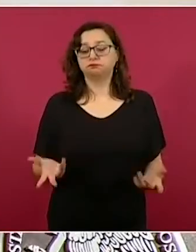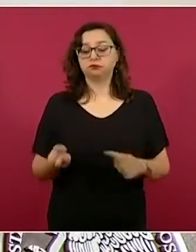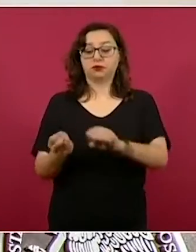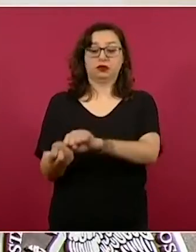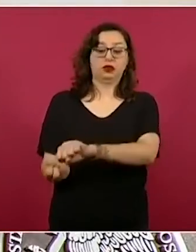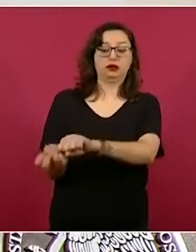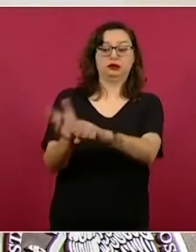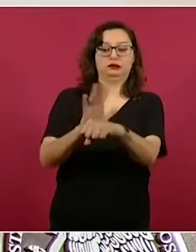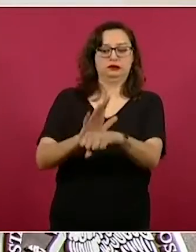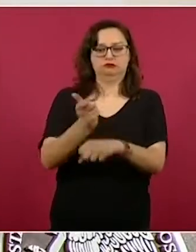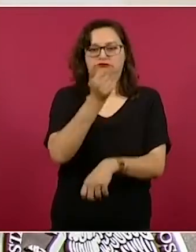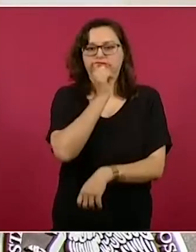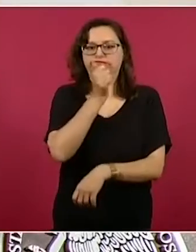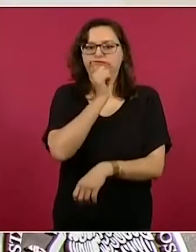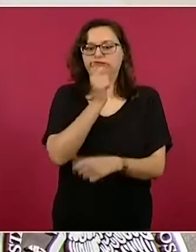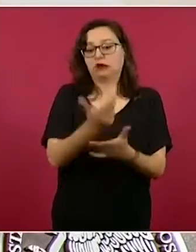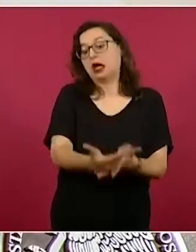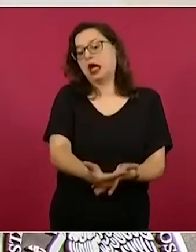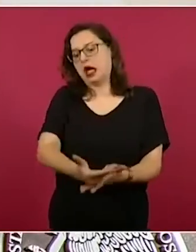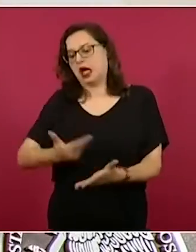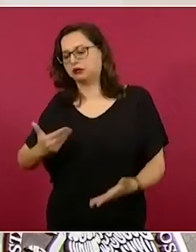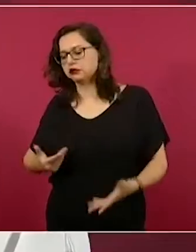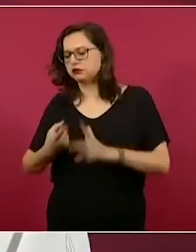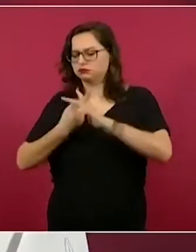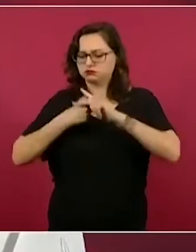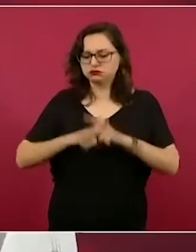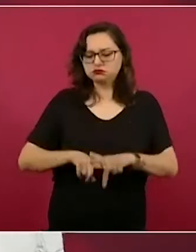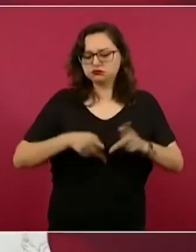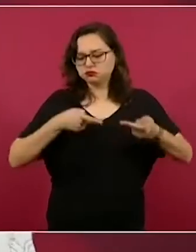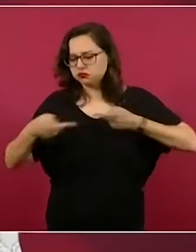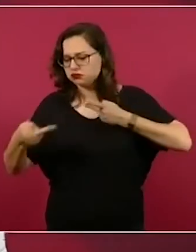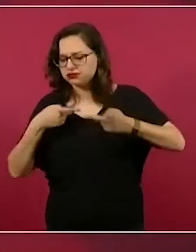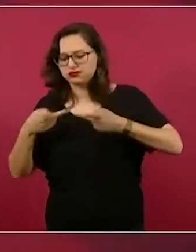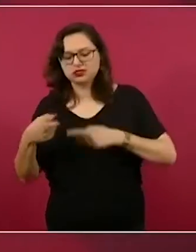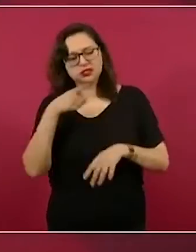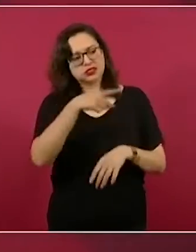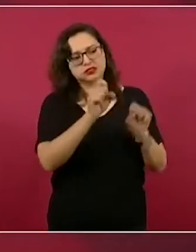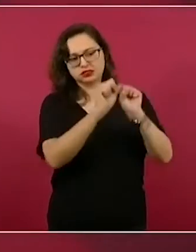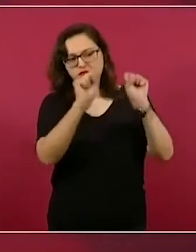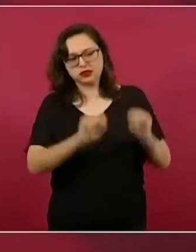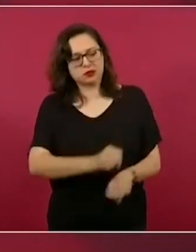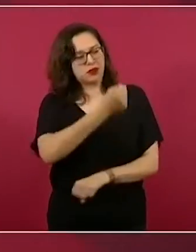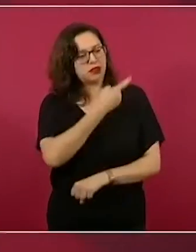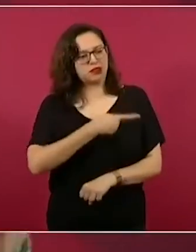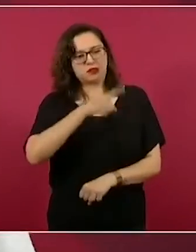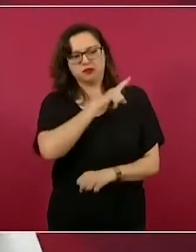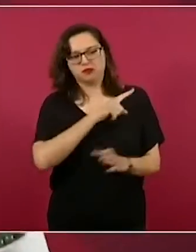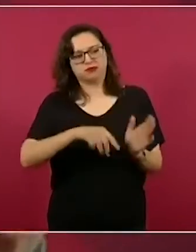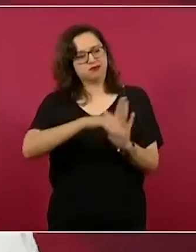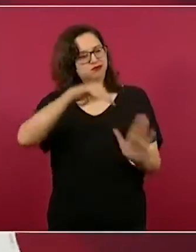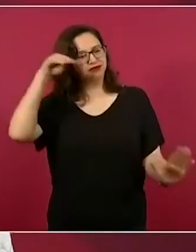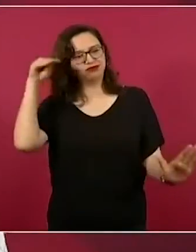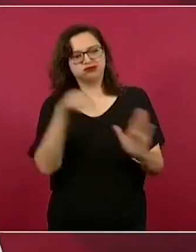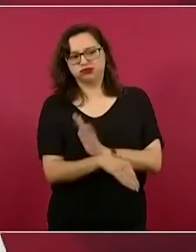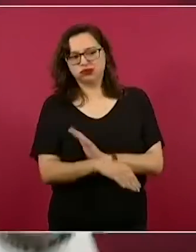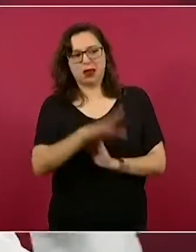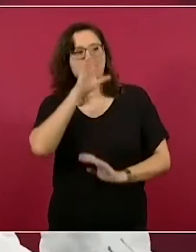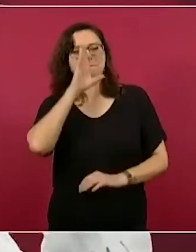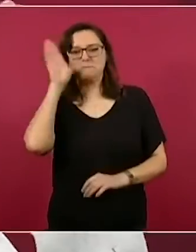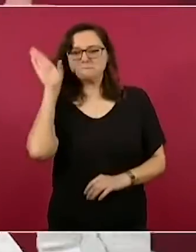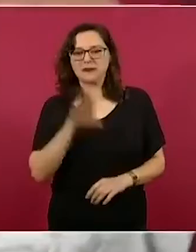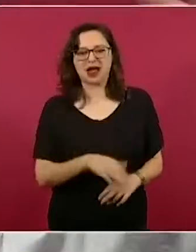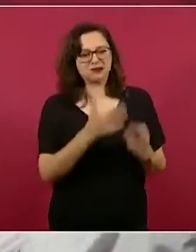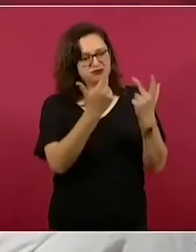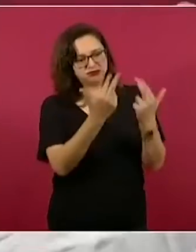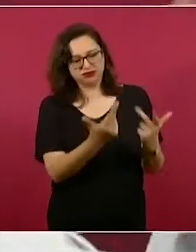enfermeros, camilleros, personal de cocina y personal de laboratorio, así como áreas de mantenimiento especializadas. Pero el estudio de detección